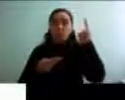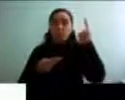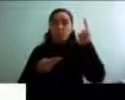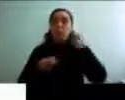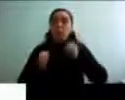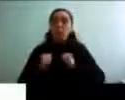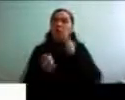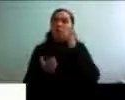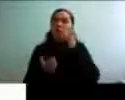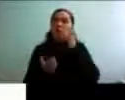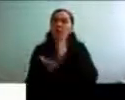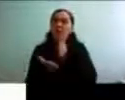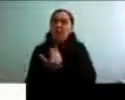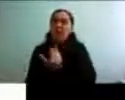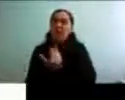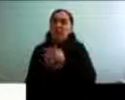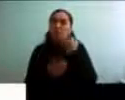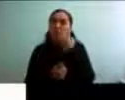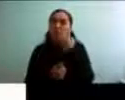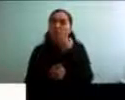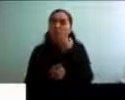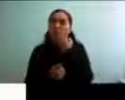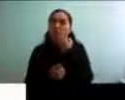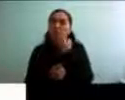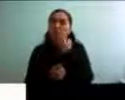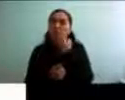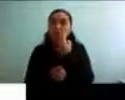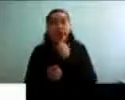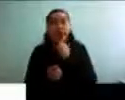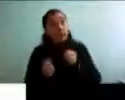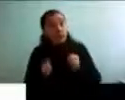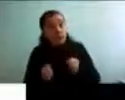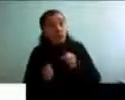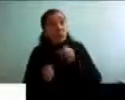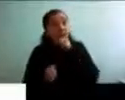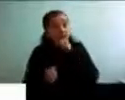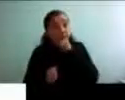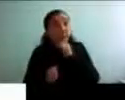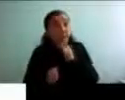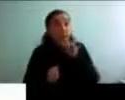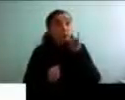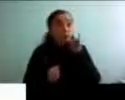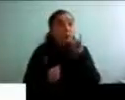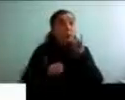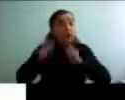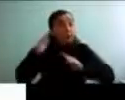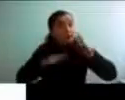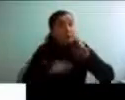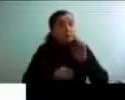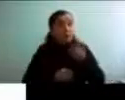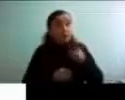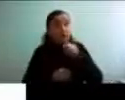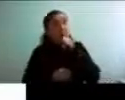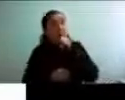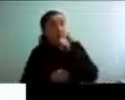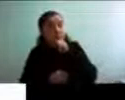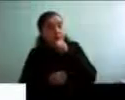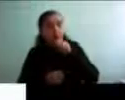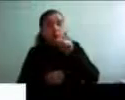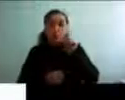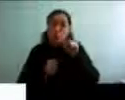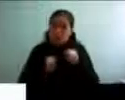decisiones, que es algo que se pone en juego cuando uno envejece y sobre todo cuando la persona que envejece